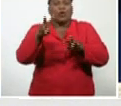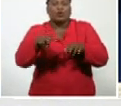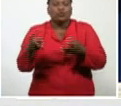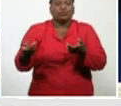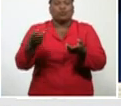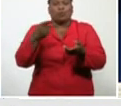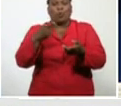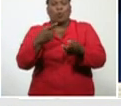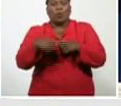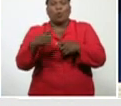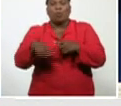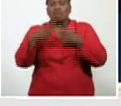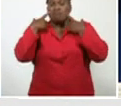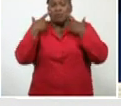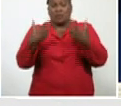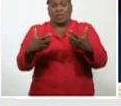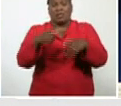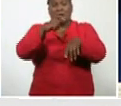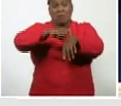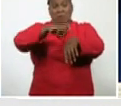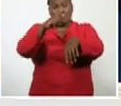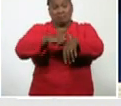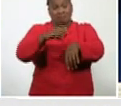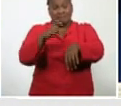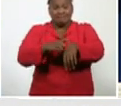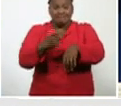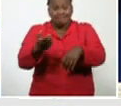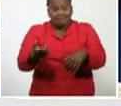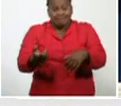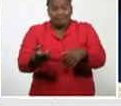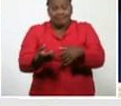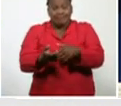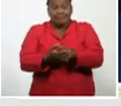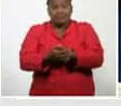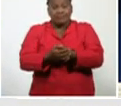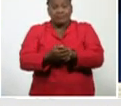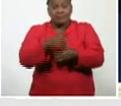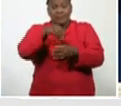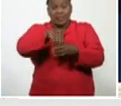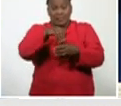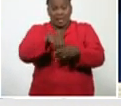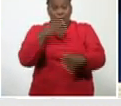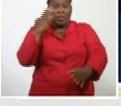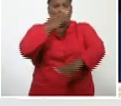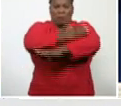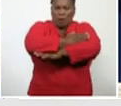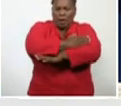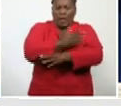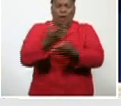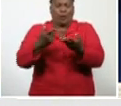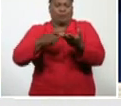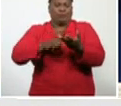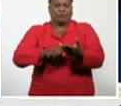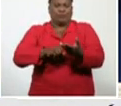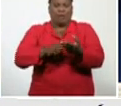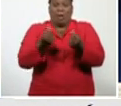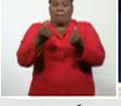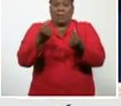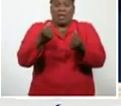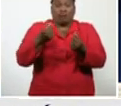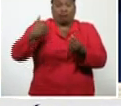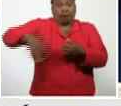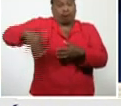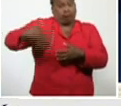un papel, muy importante, en un momento, que, entre los aspectos, del bloqueo, los precios elevados,